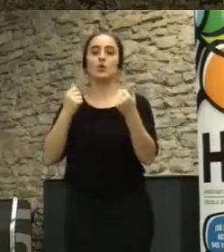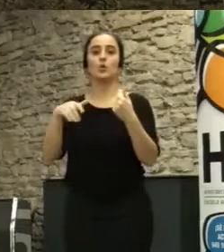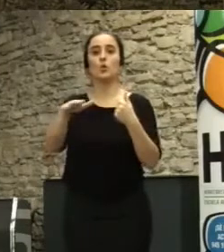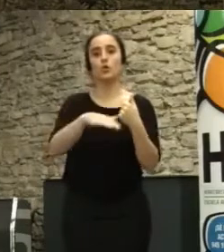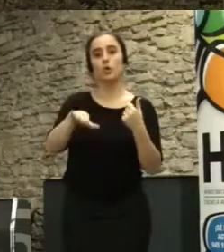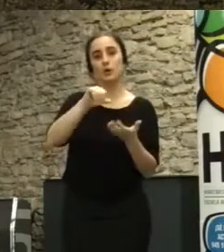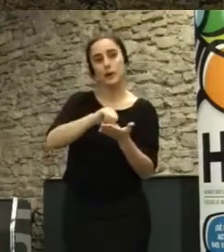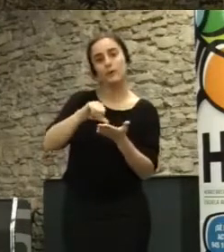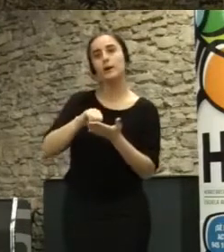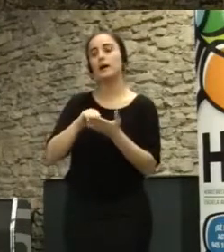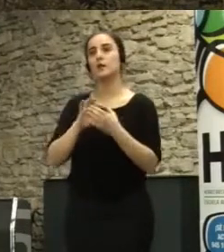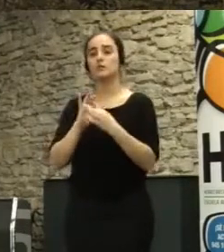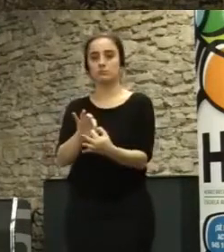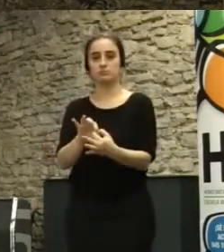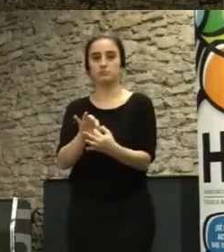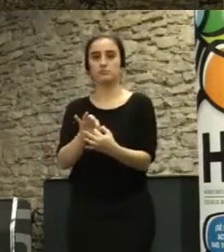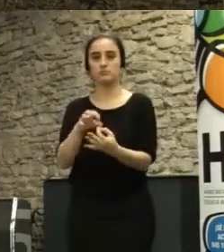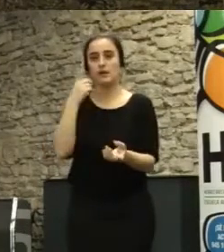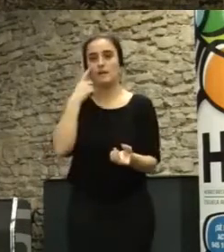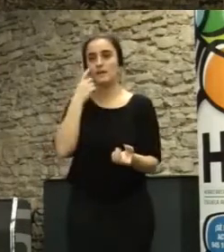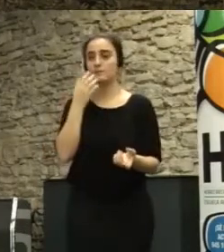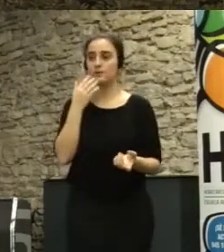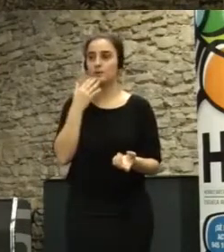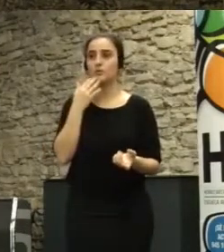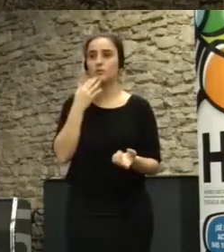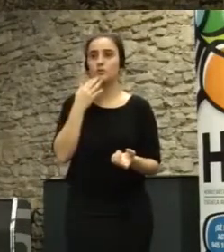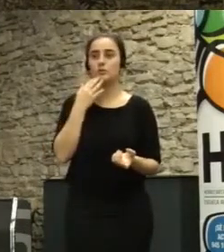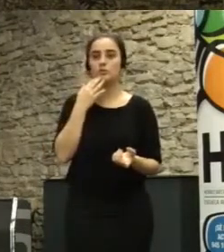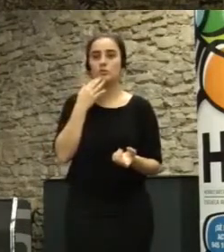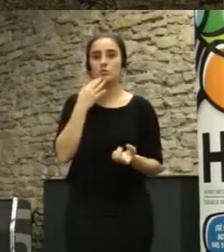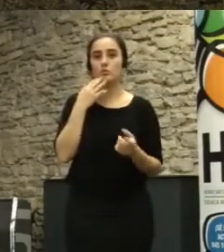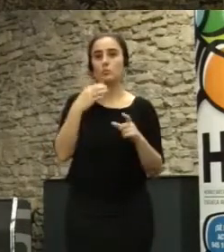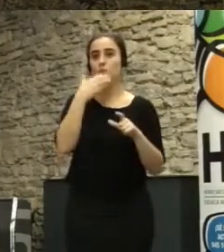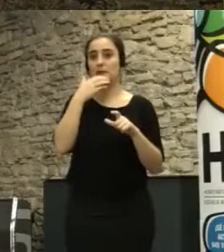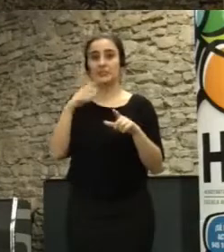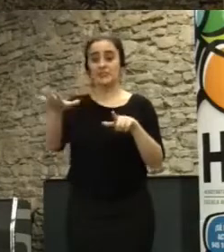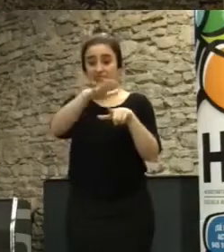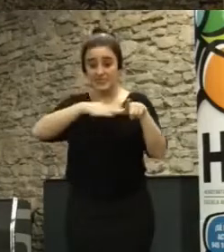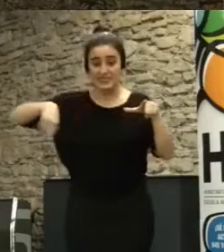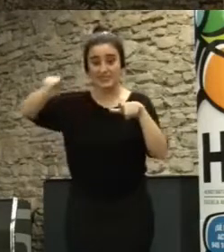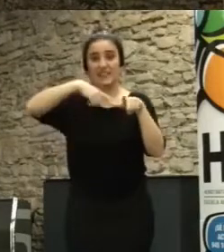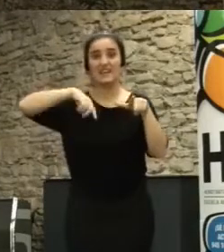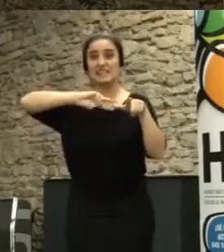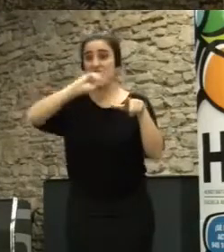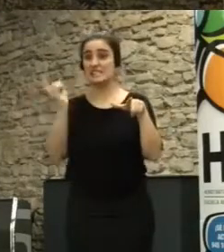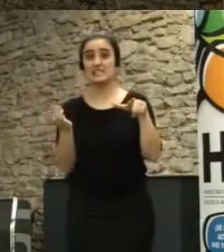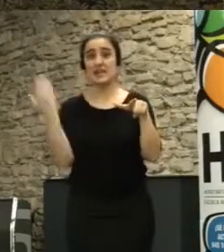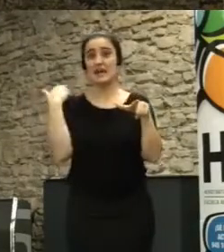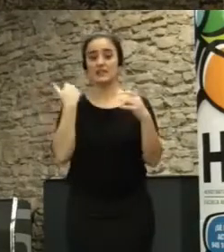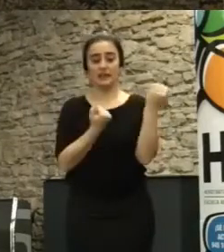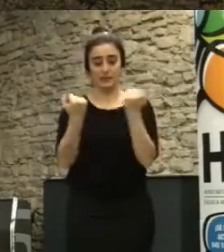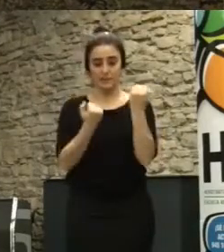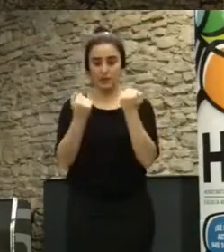urbano a urbanismo ¿no? de cómo aprovechar entre diferentes manzanas espacios que eran para los vehículos por una